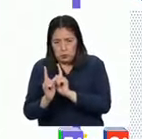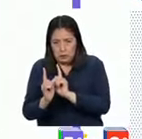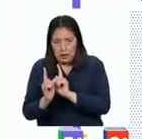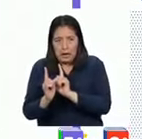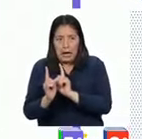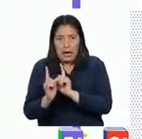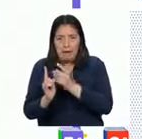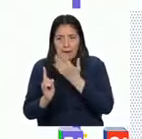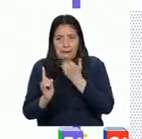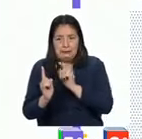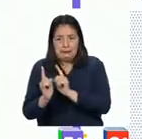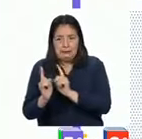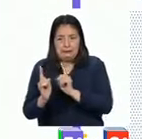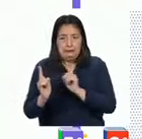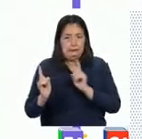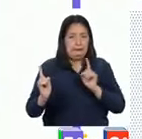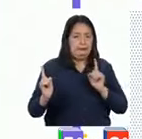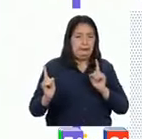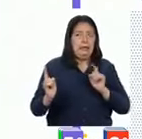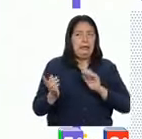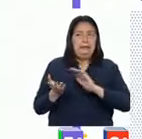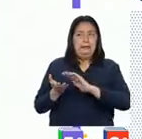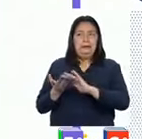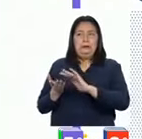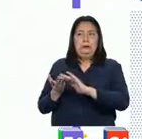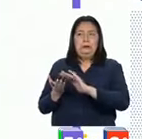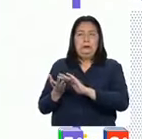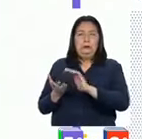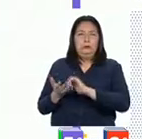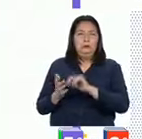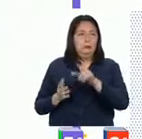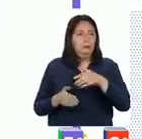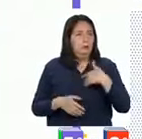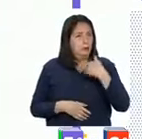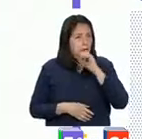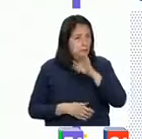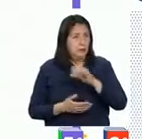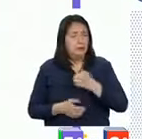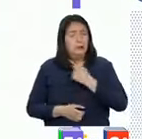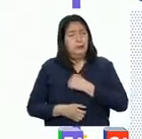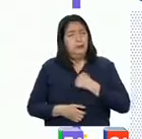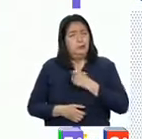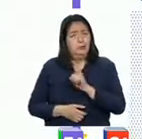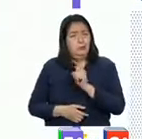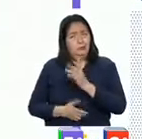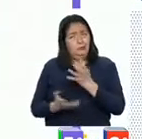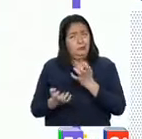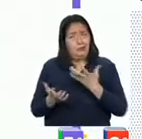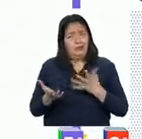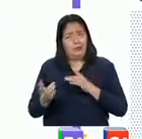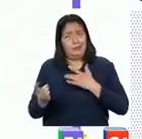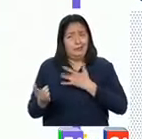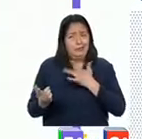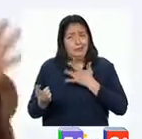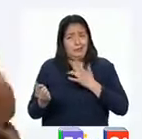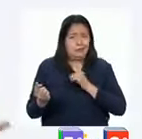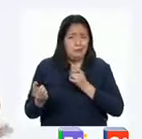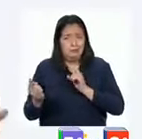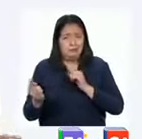es el momento de alejarse y pedir disculpas. Para ello podrás decir, lo siento, no quise incomodarte.